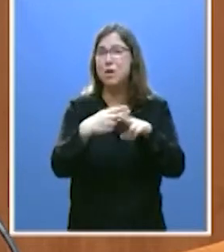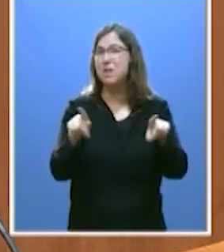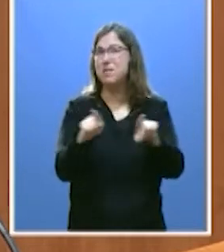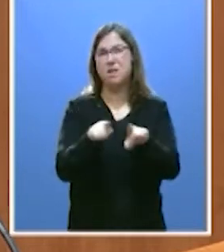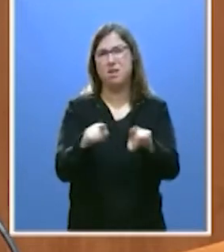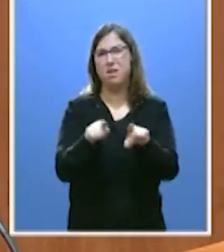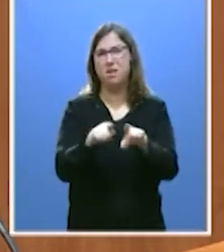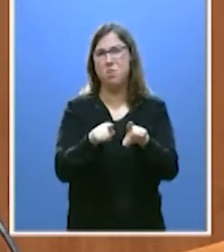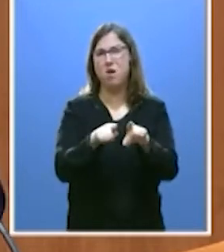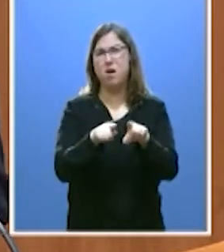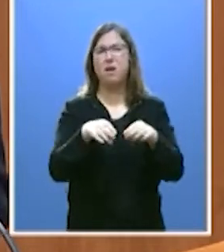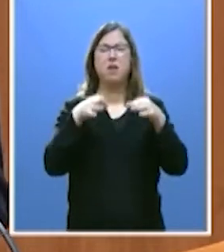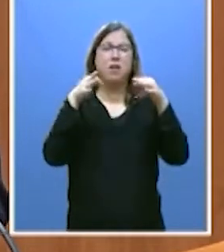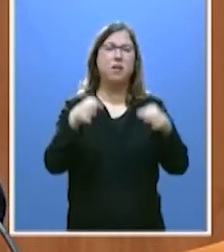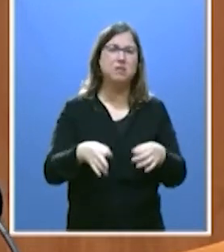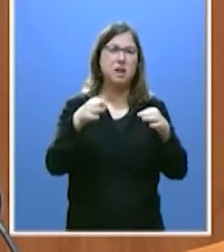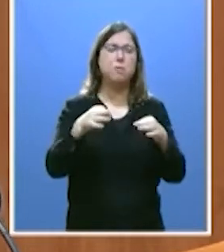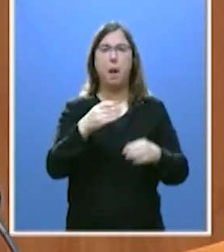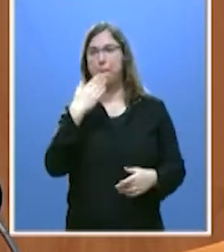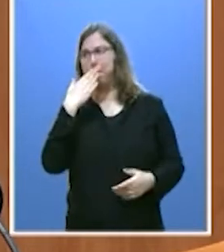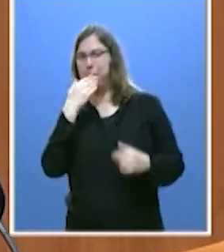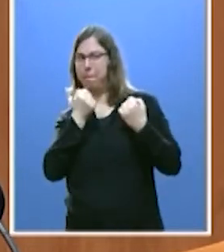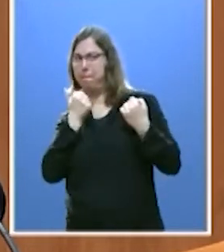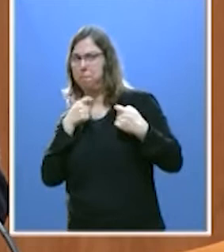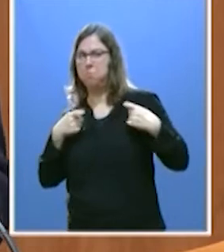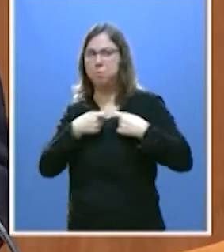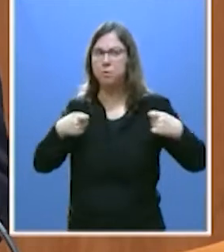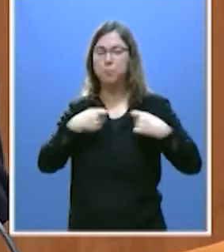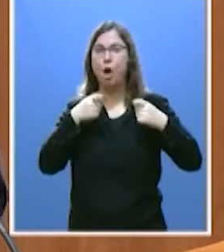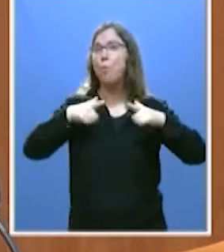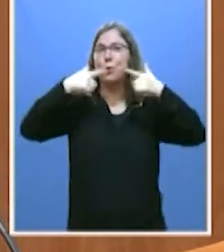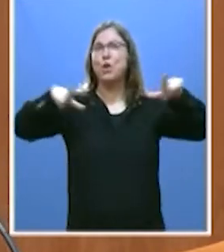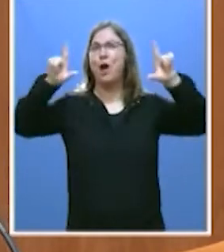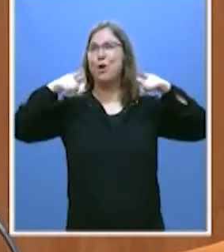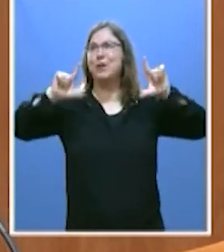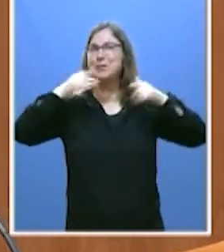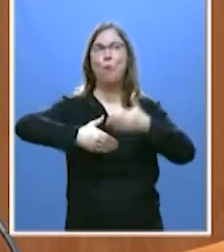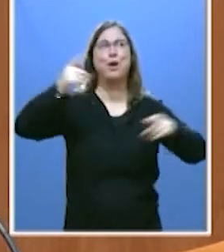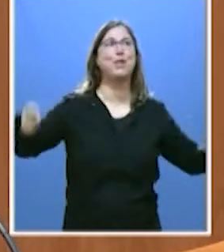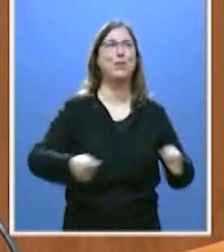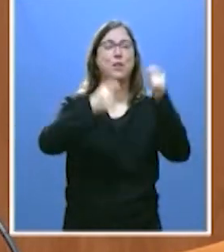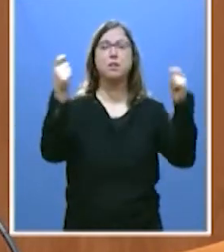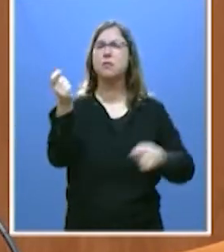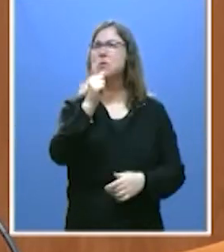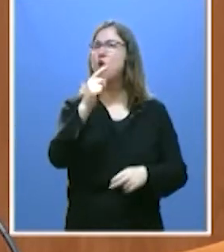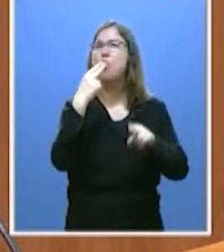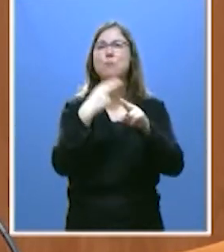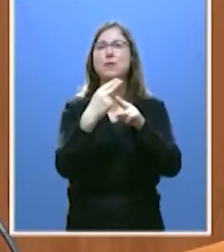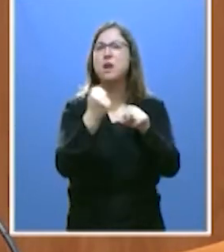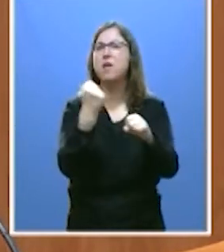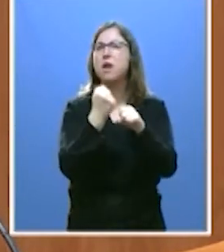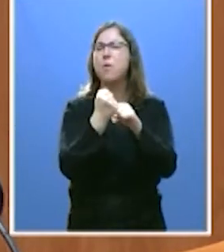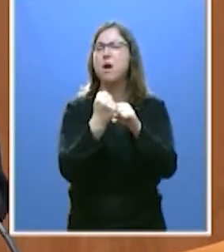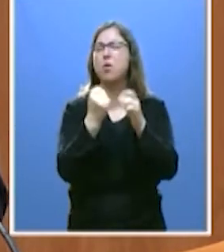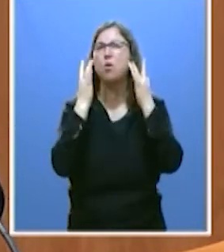permanente ejercicio de vedetismo. Una búsqueda constante de portadas. La política es una noble tarea, señorías, la